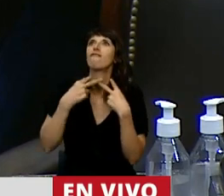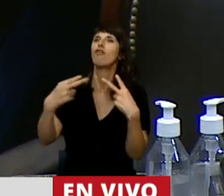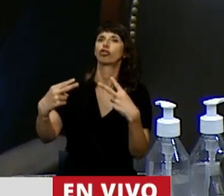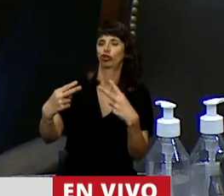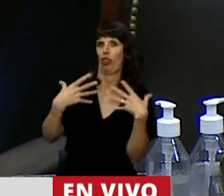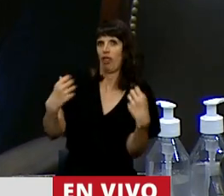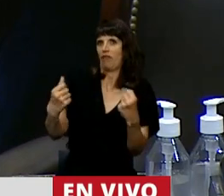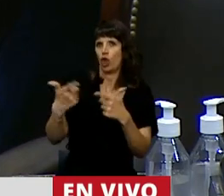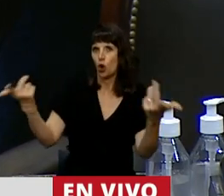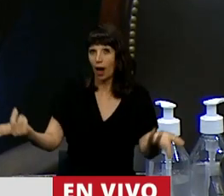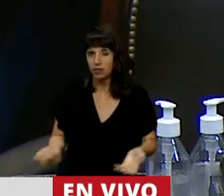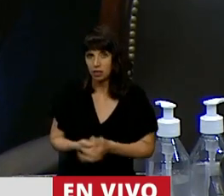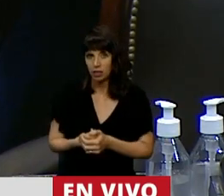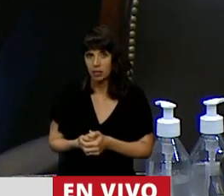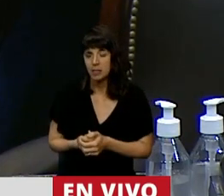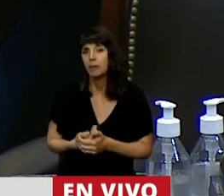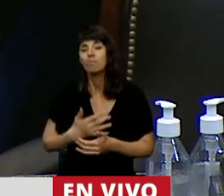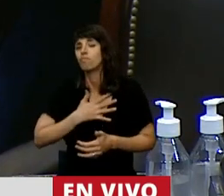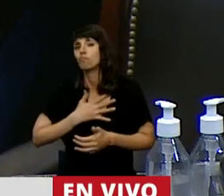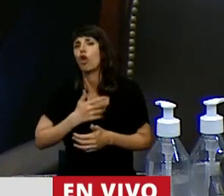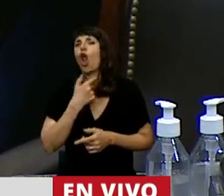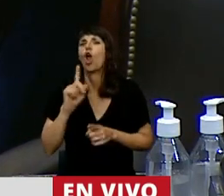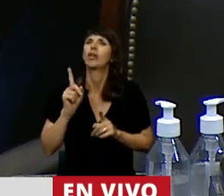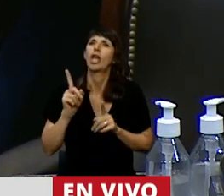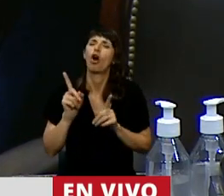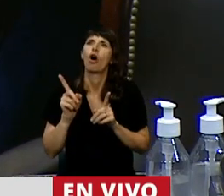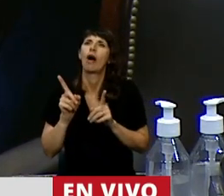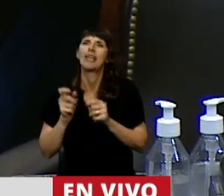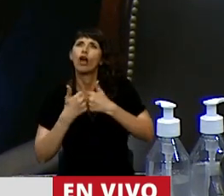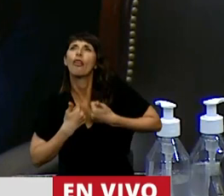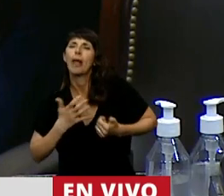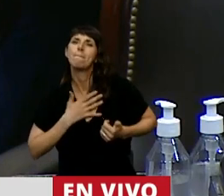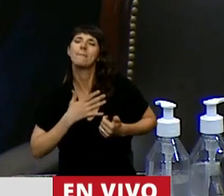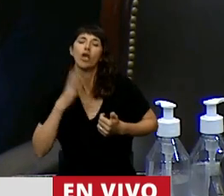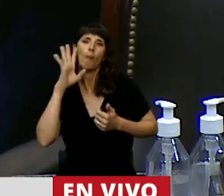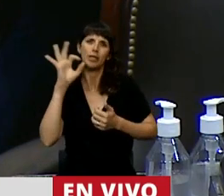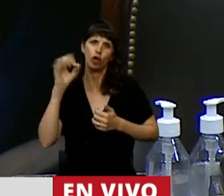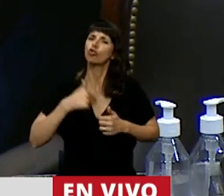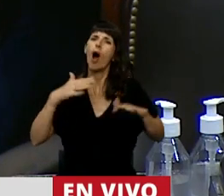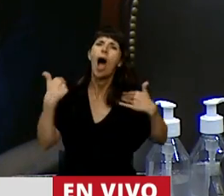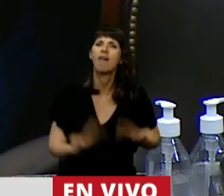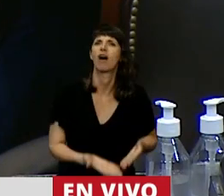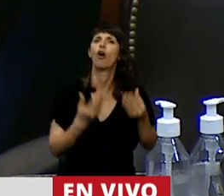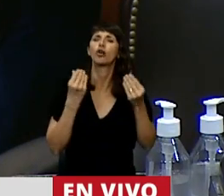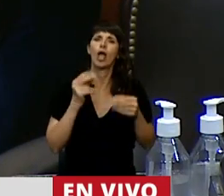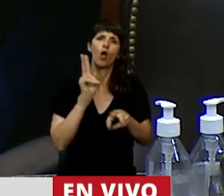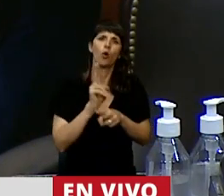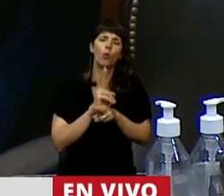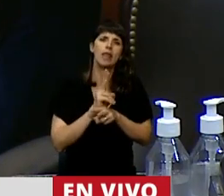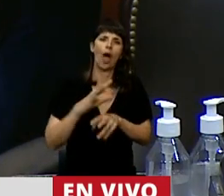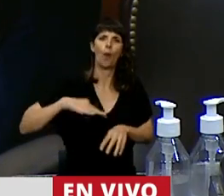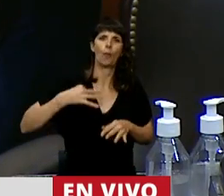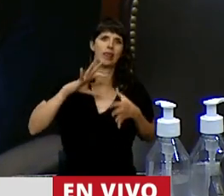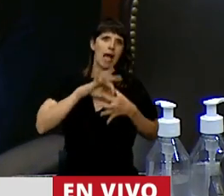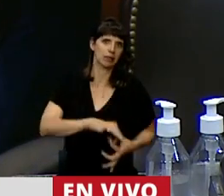pueden defender. No voy a ocultar mi posición, estoy a favor de las dos vidas, es claro. Pero más allá de mi